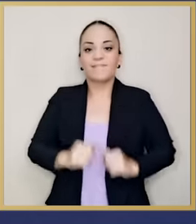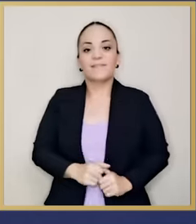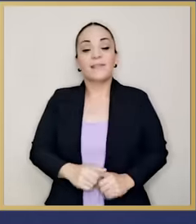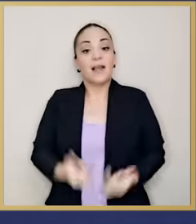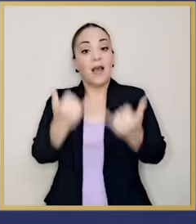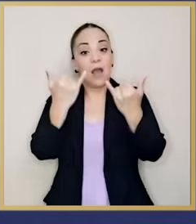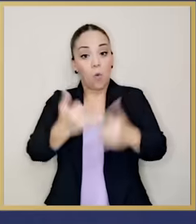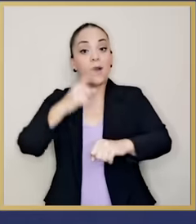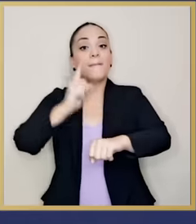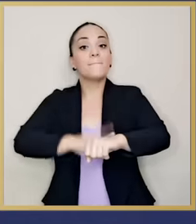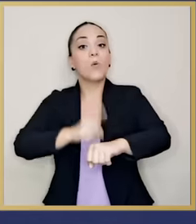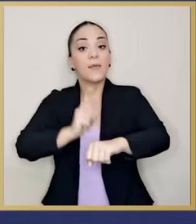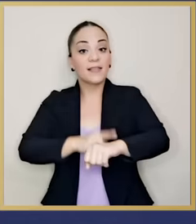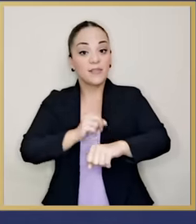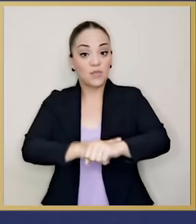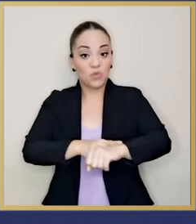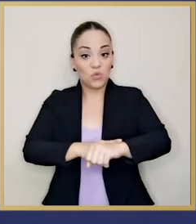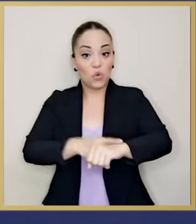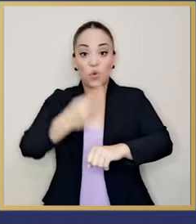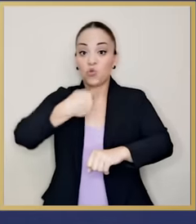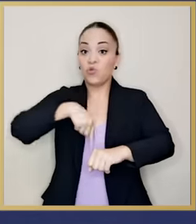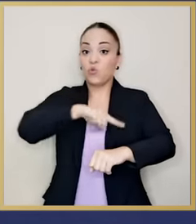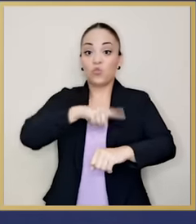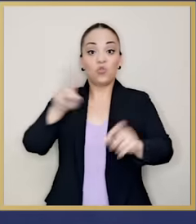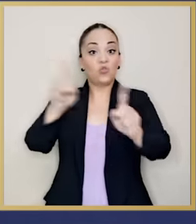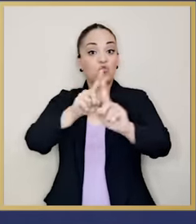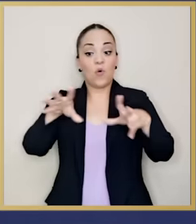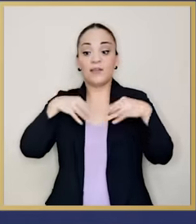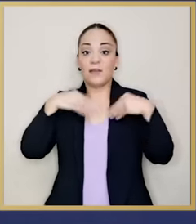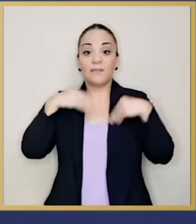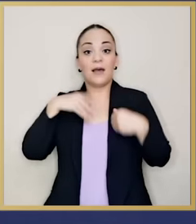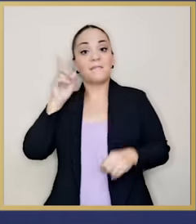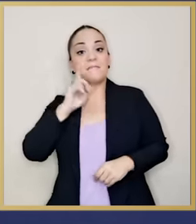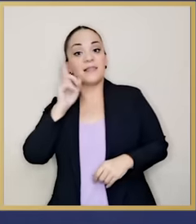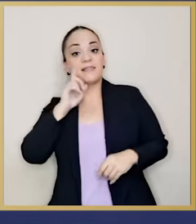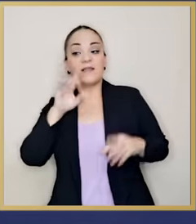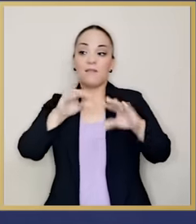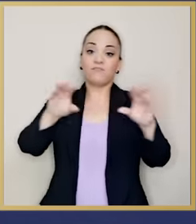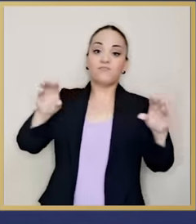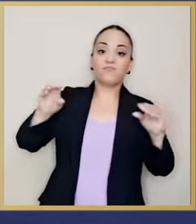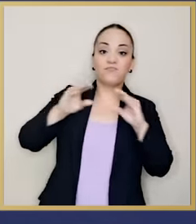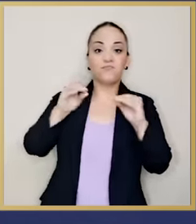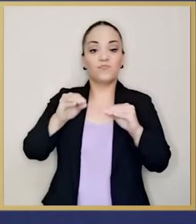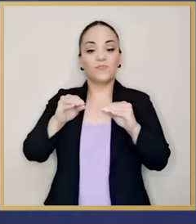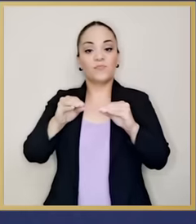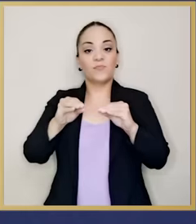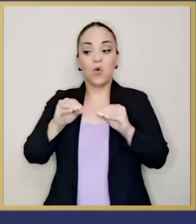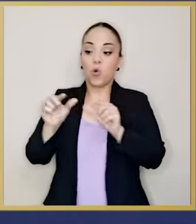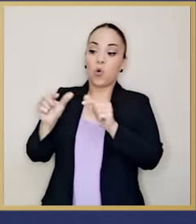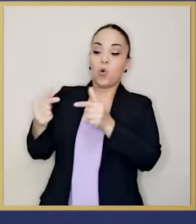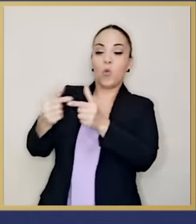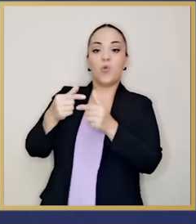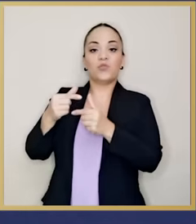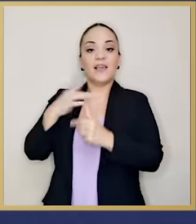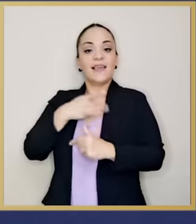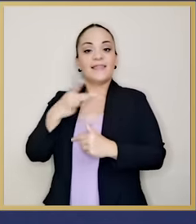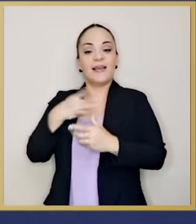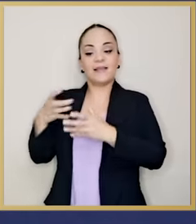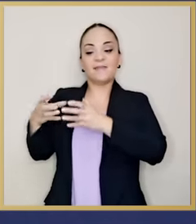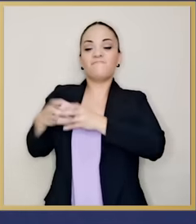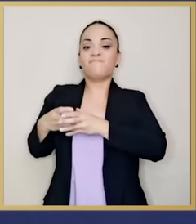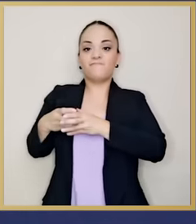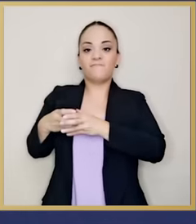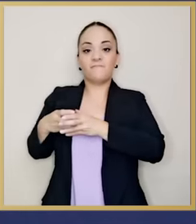Este es el momento de no dejarnos engañar más por los intereses estrechos que nos